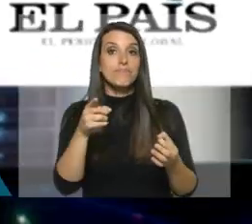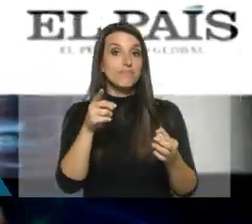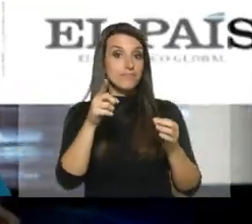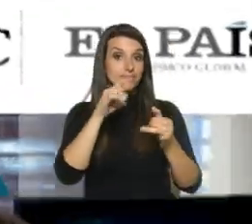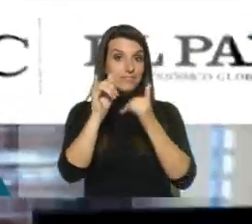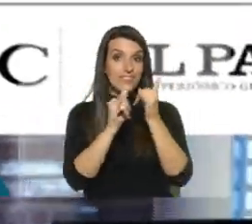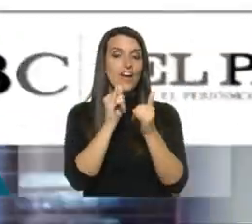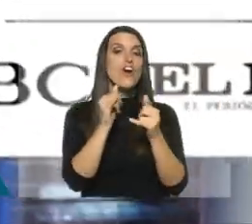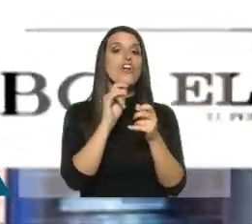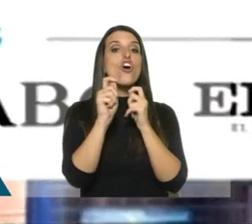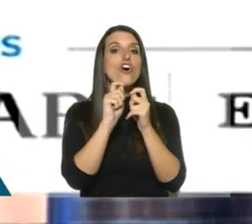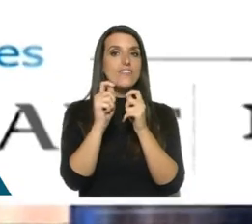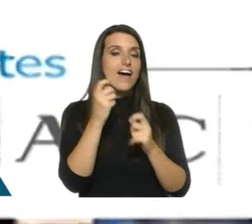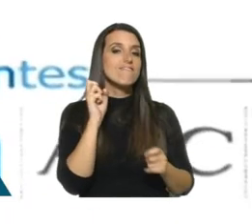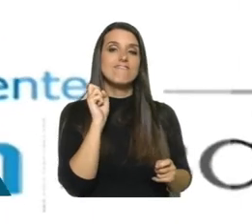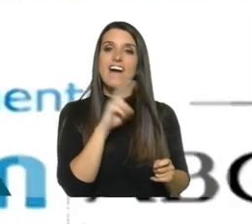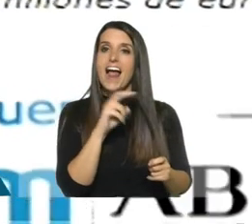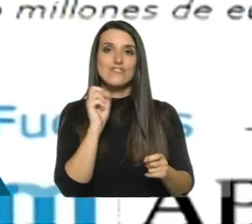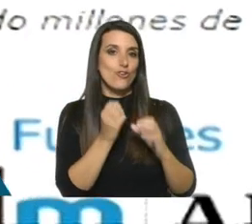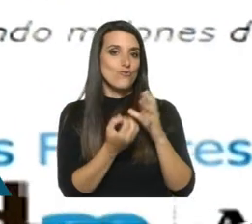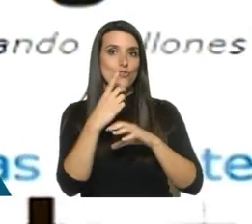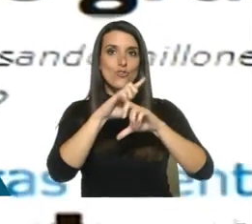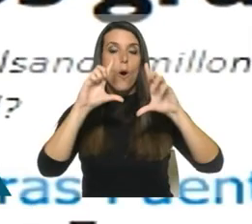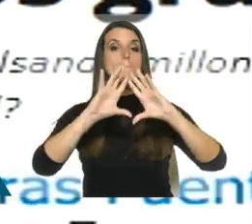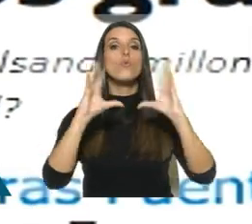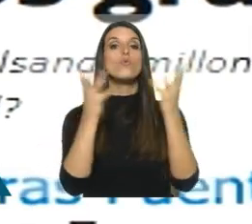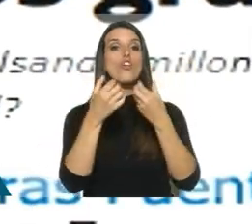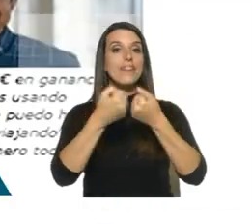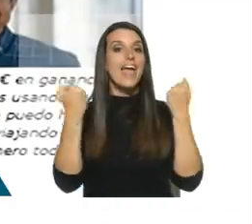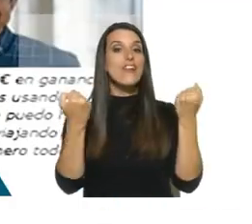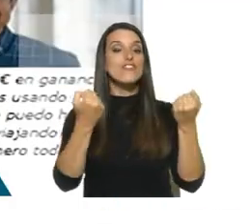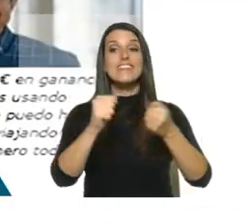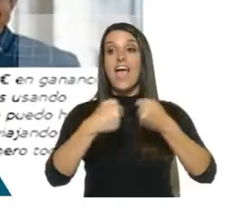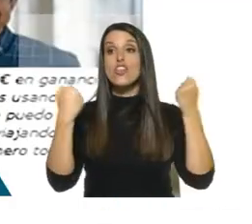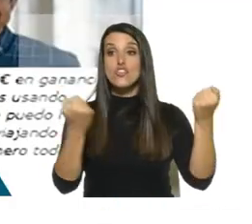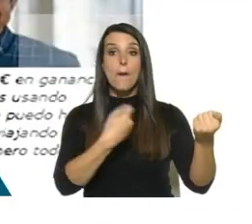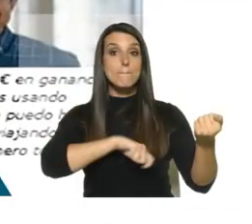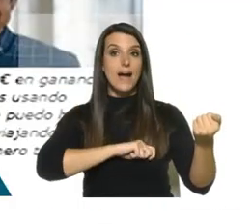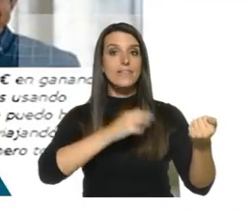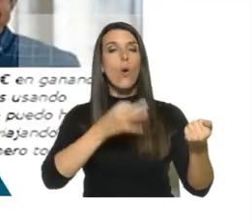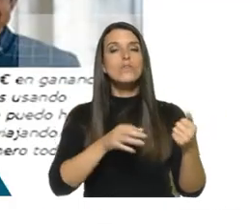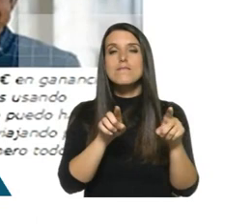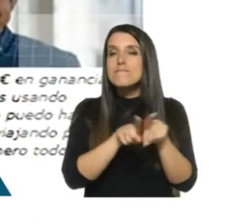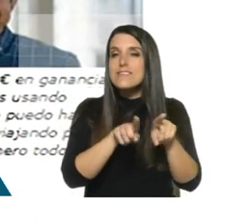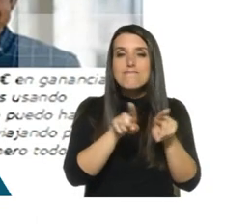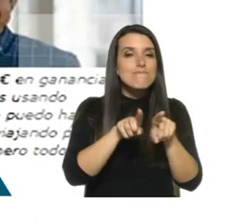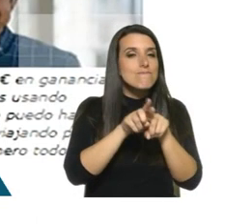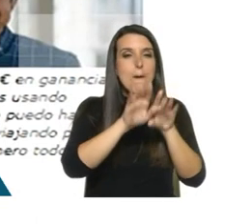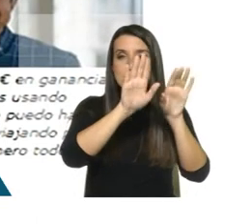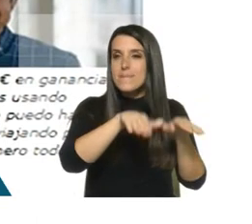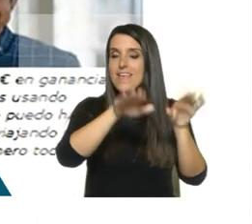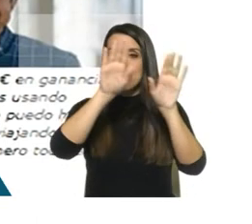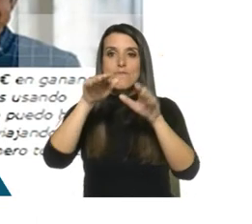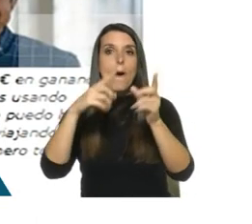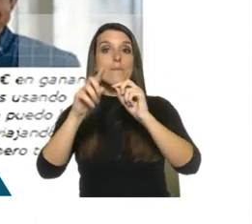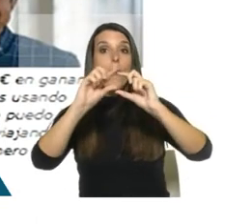es una nota que falsamente apareció en el diario El Mundo de España. El relato era exactamente el mismo. En